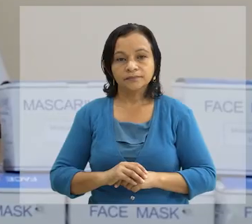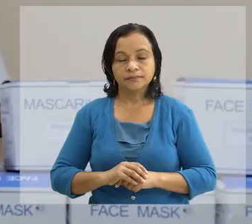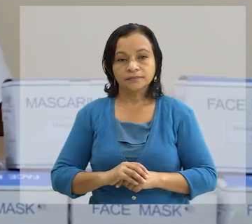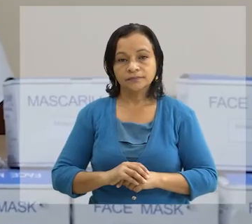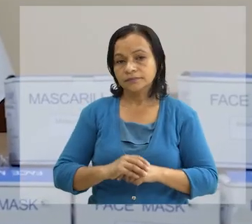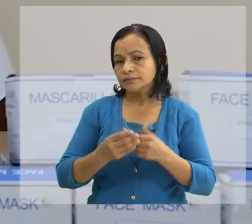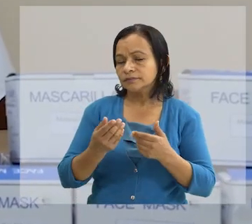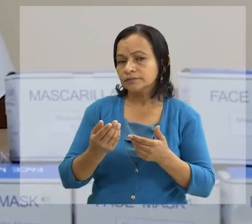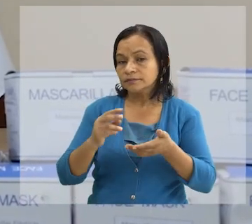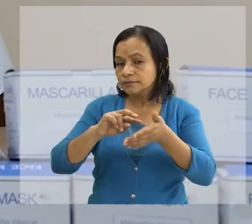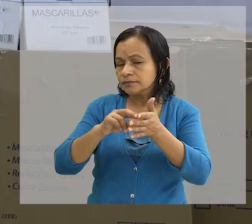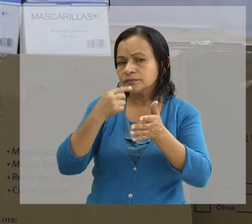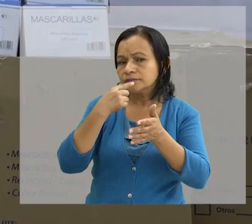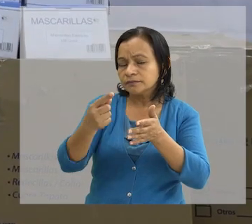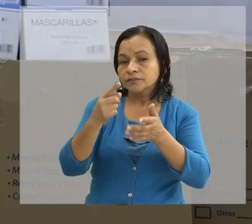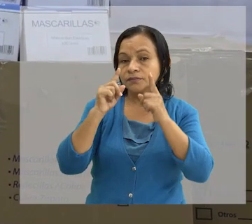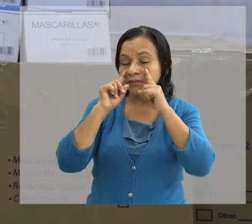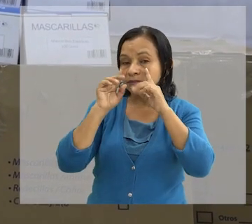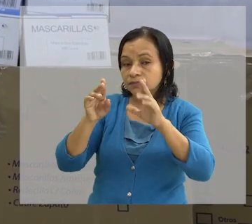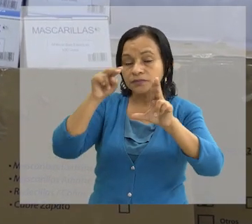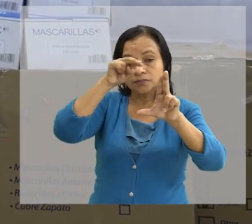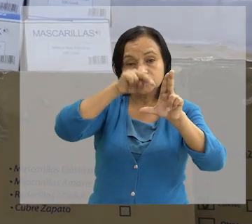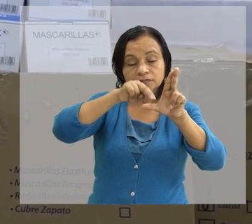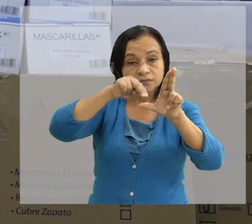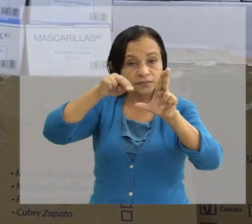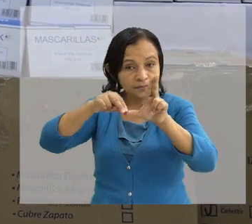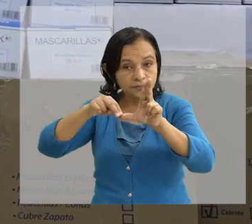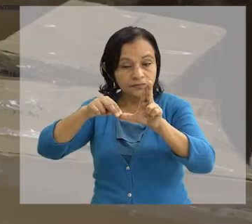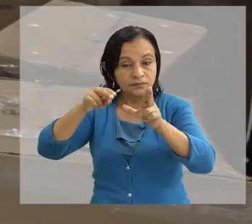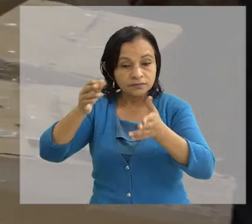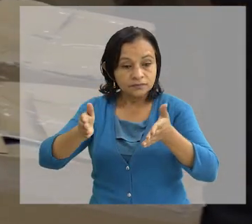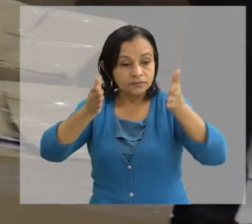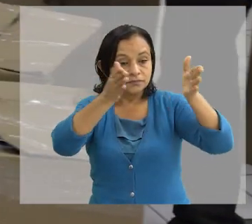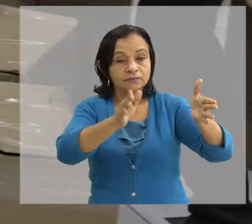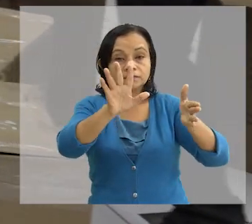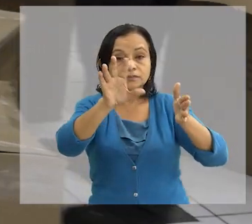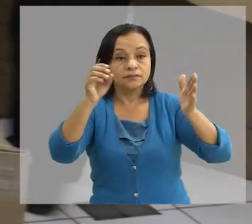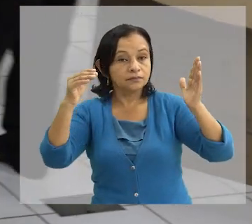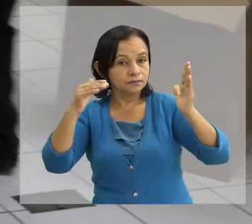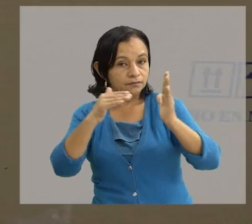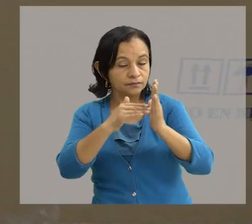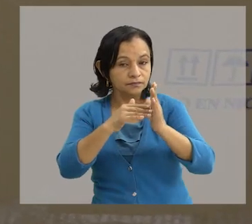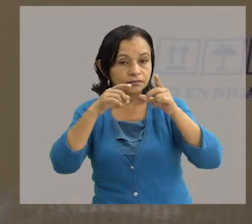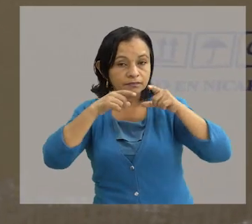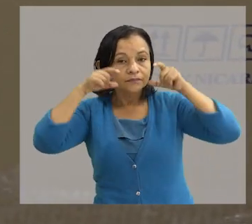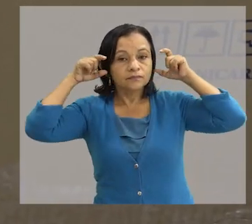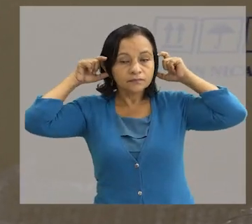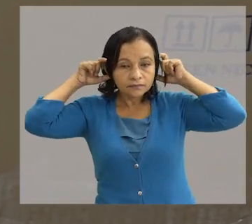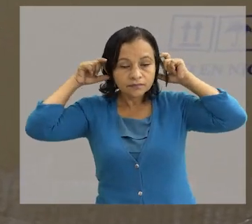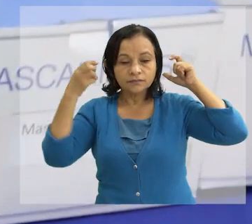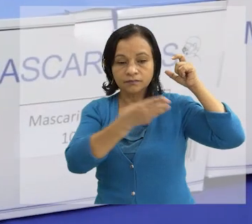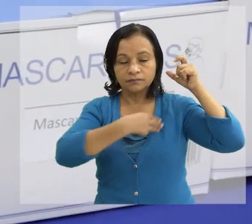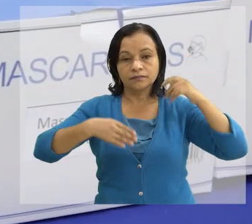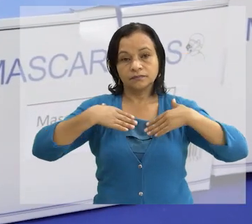El Sistema Nacional para la Prevención, Mitigación y Atención a Desastre Donó un lote de 50.000 mascarillas quirúrgicas al Ministerio